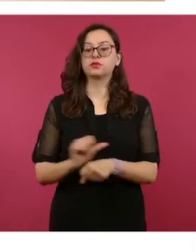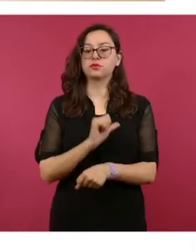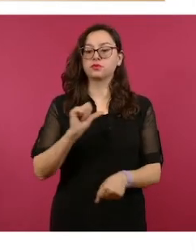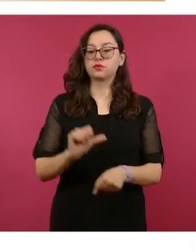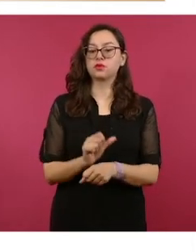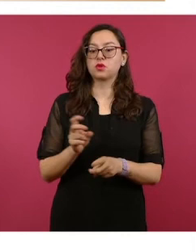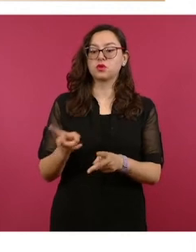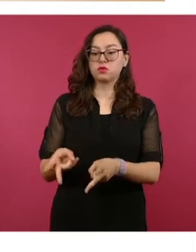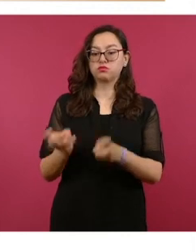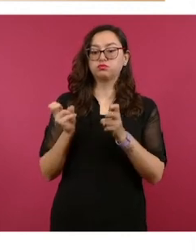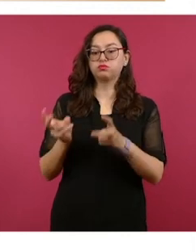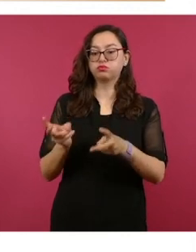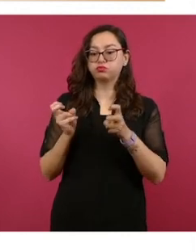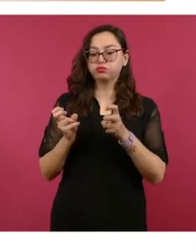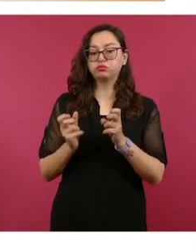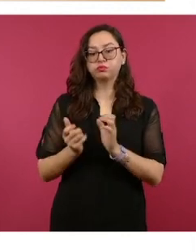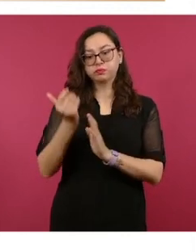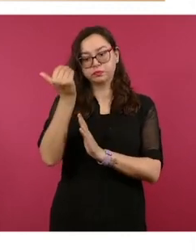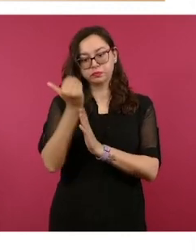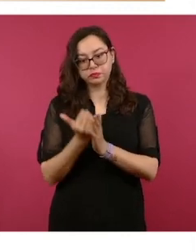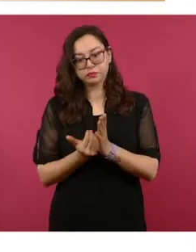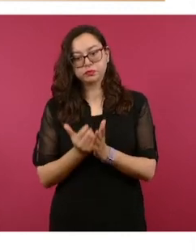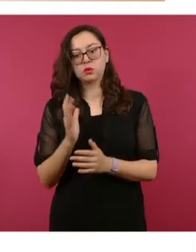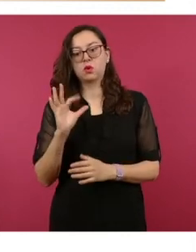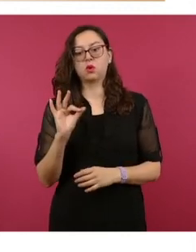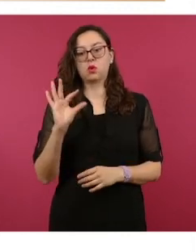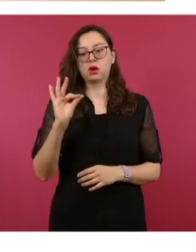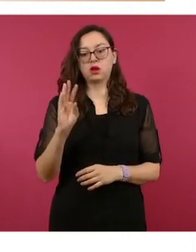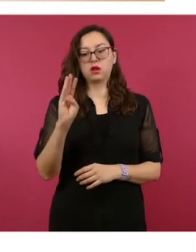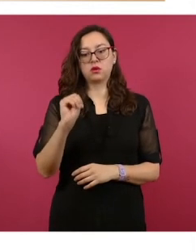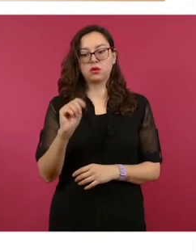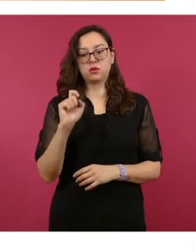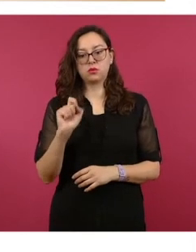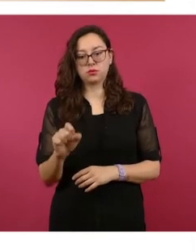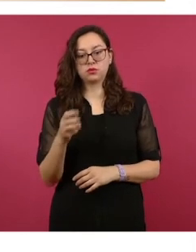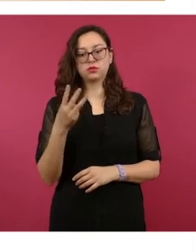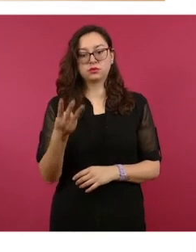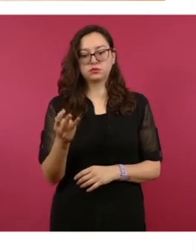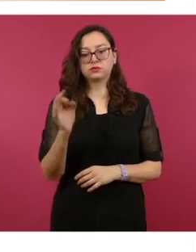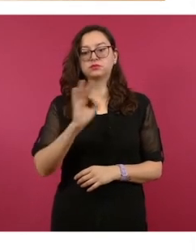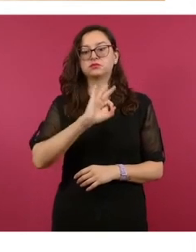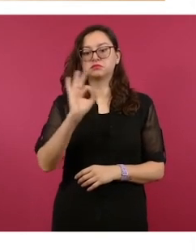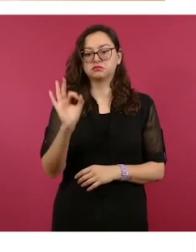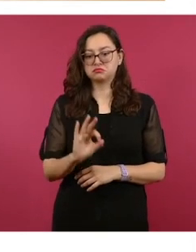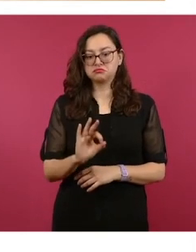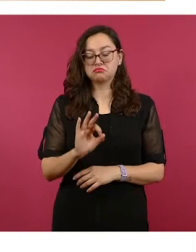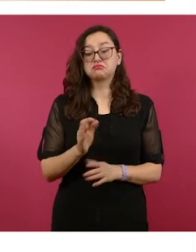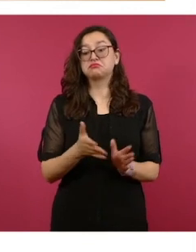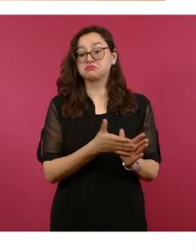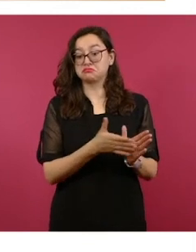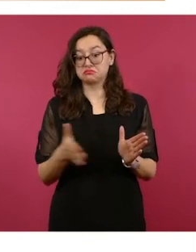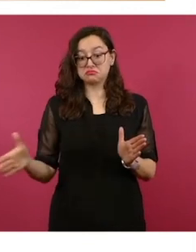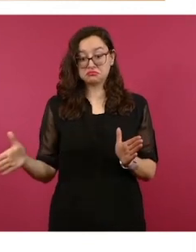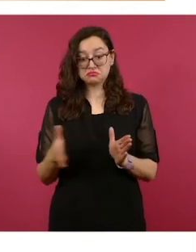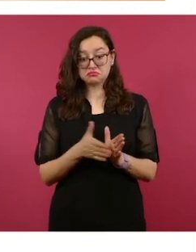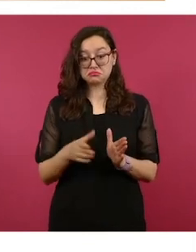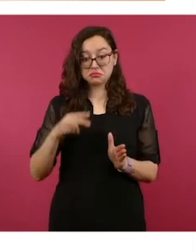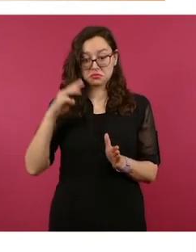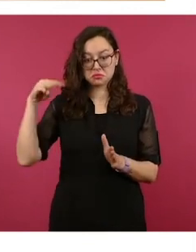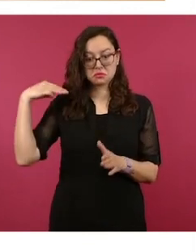tiene una reducción de 49.3. También marzo es el